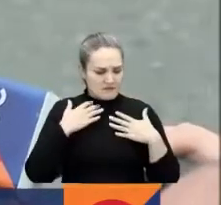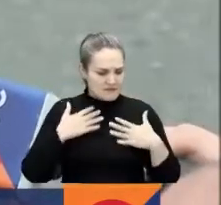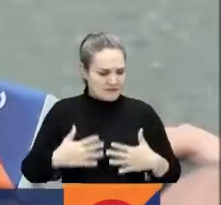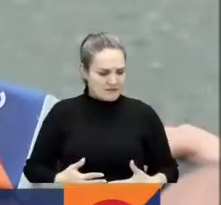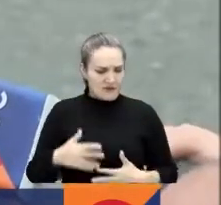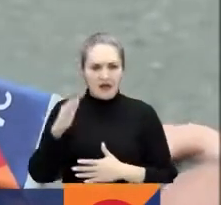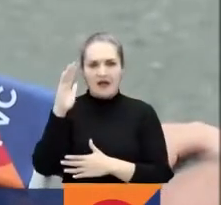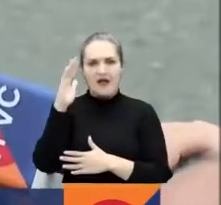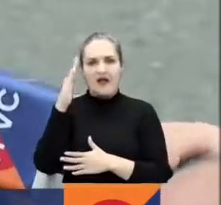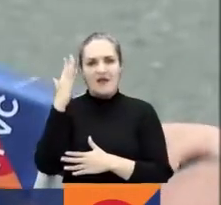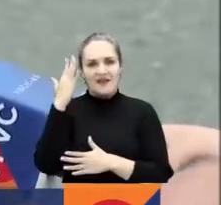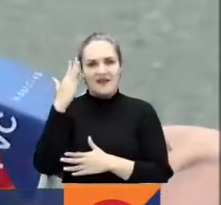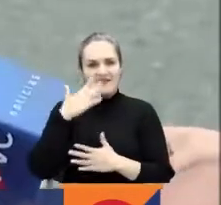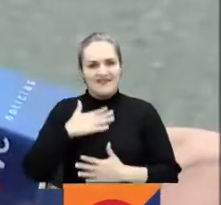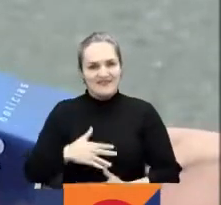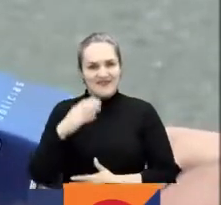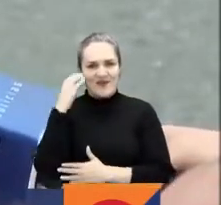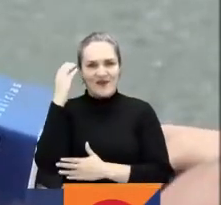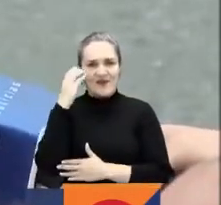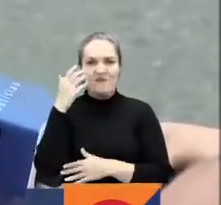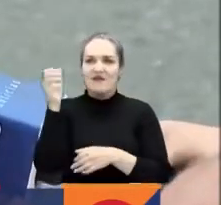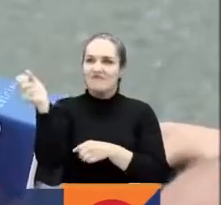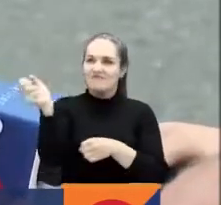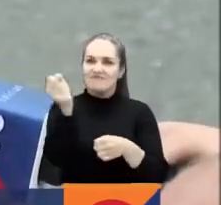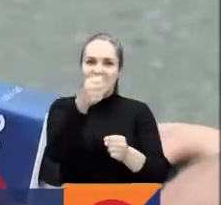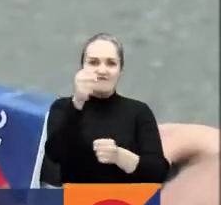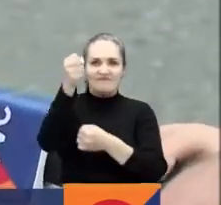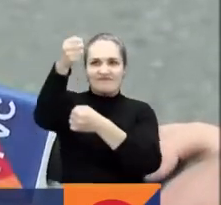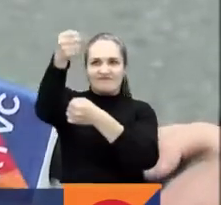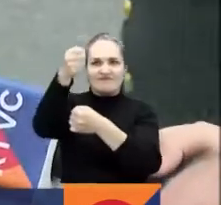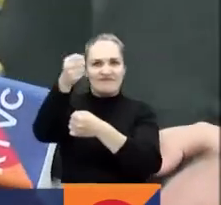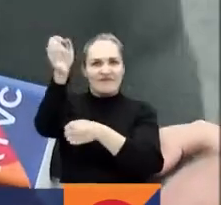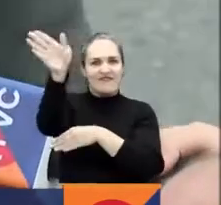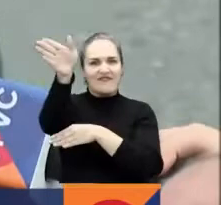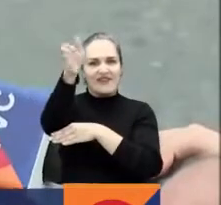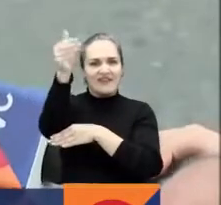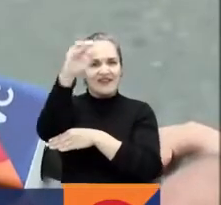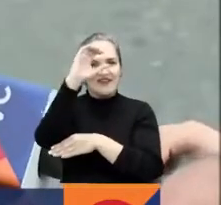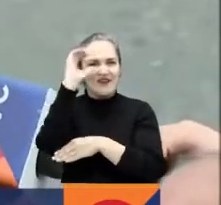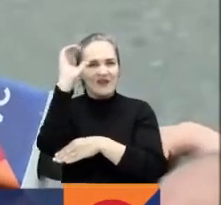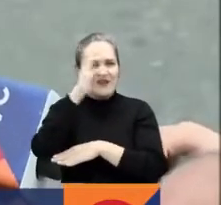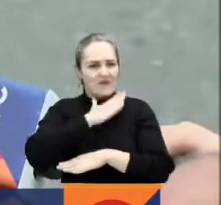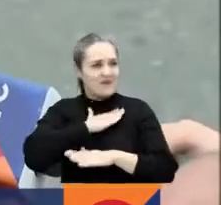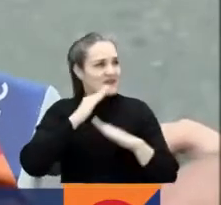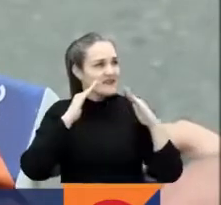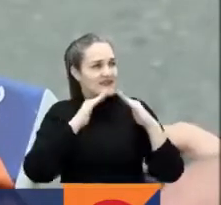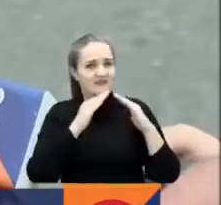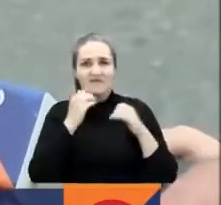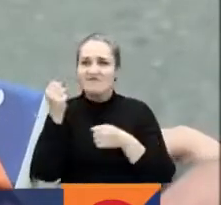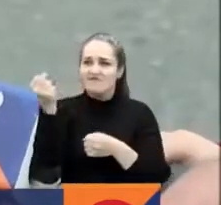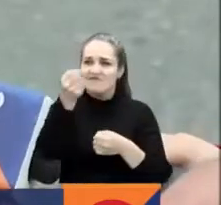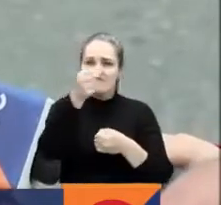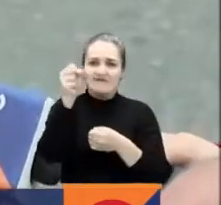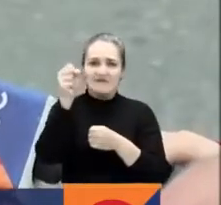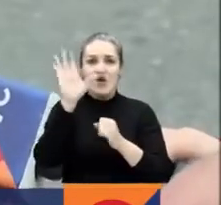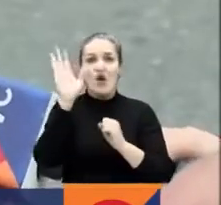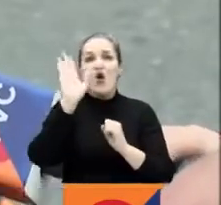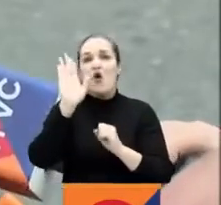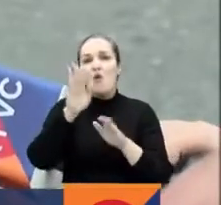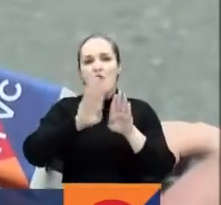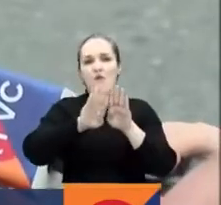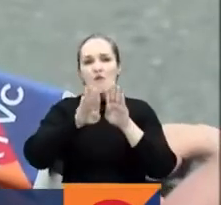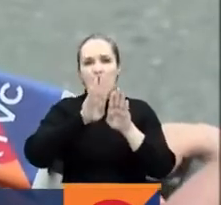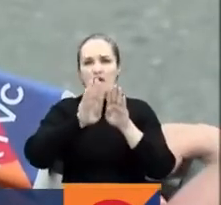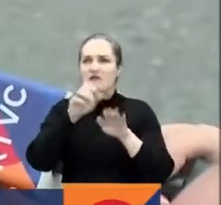colgar la bandera en nuestra ventana, en la puerta. Y hoy es un día especial. Después de superar